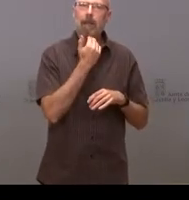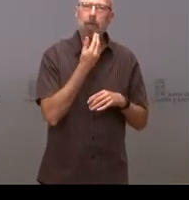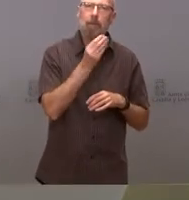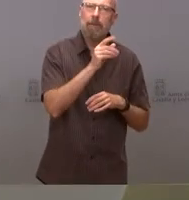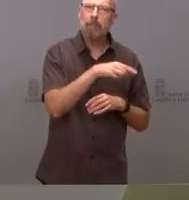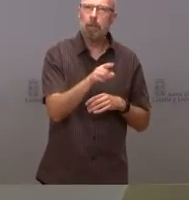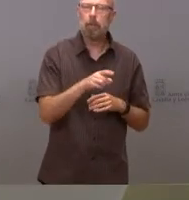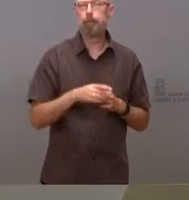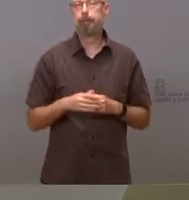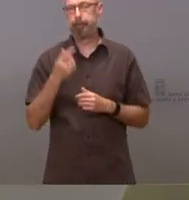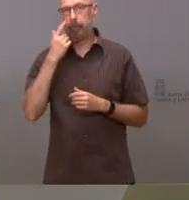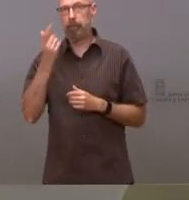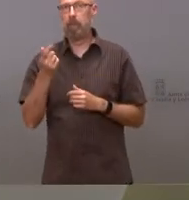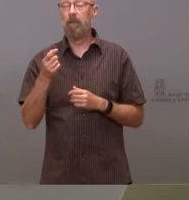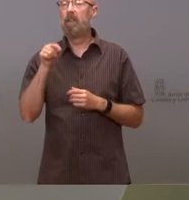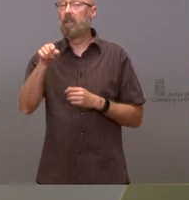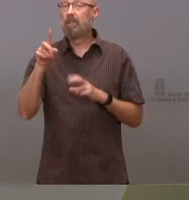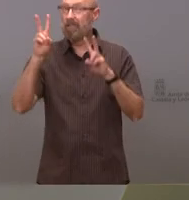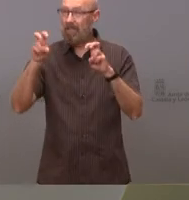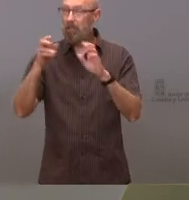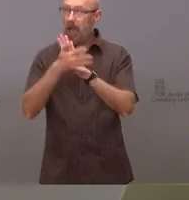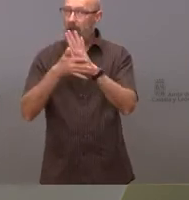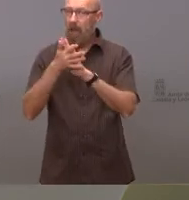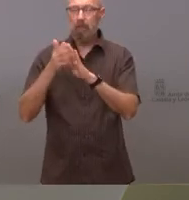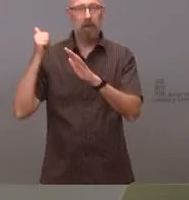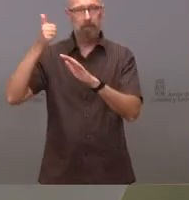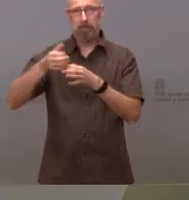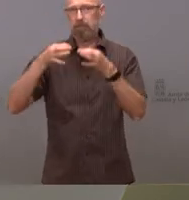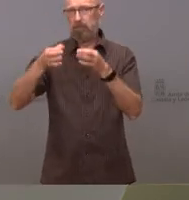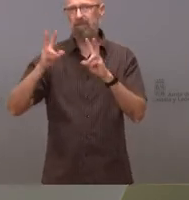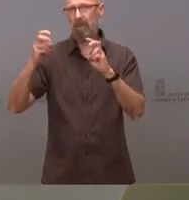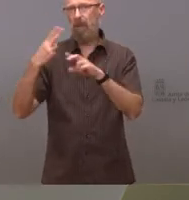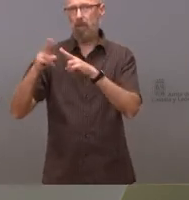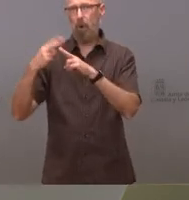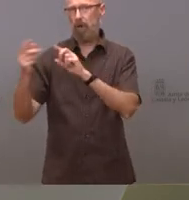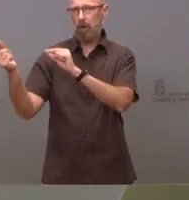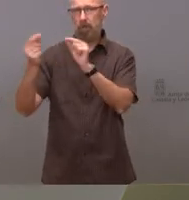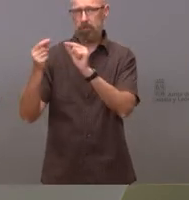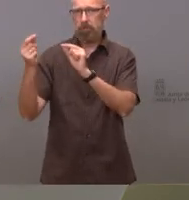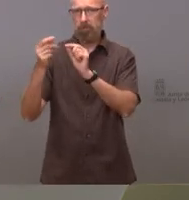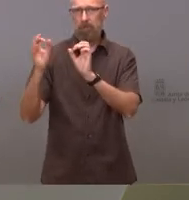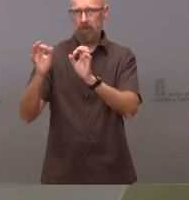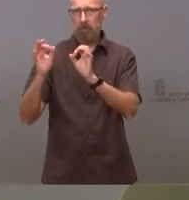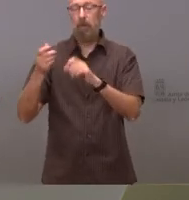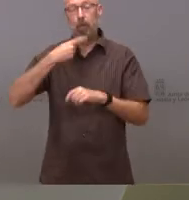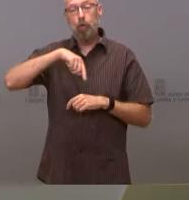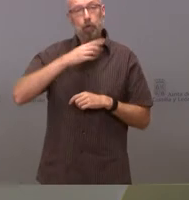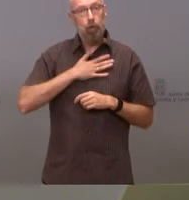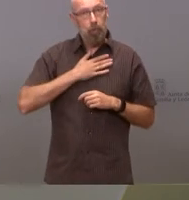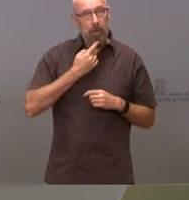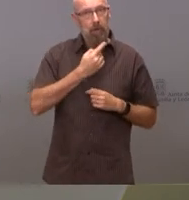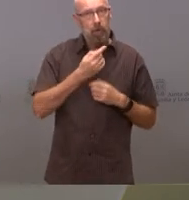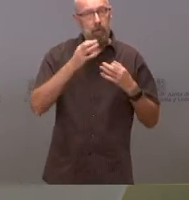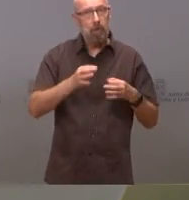bueno yo creo que eso ha sido una tónica general del debate político fundamentalmente y donde nosotros lo que siempre hemos dicho es que